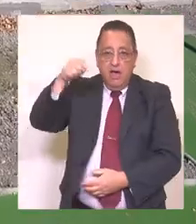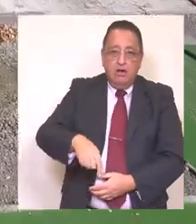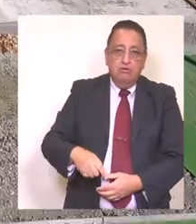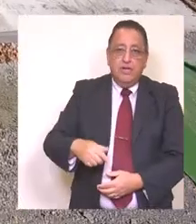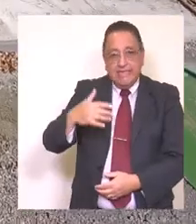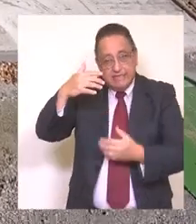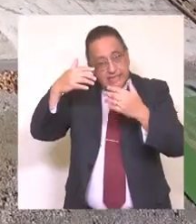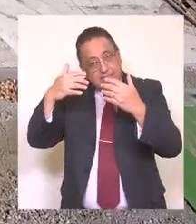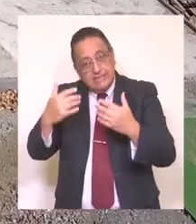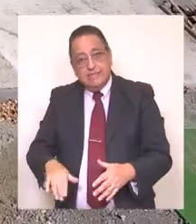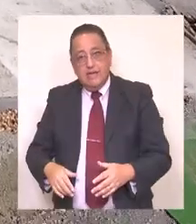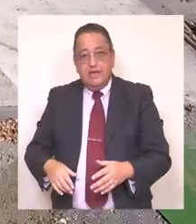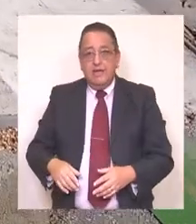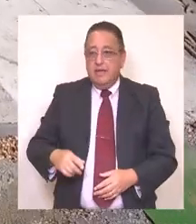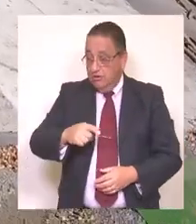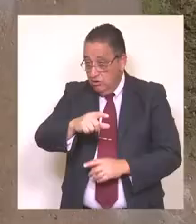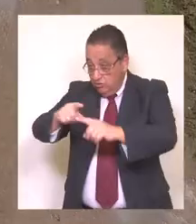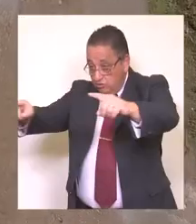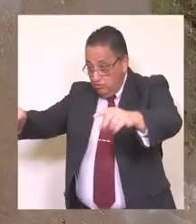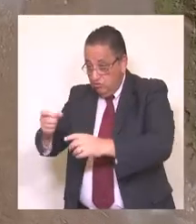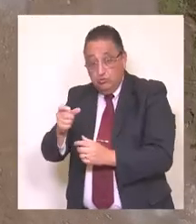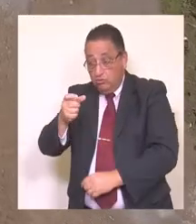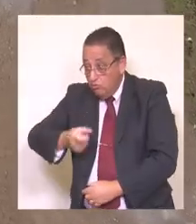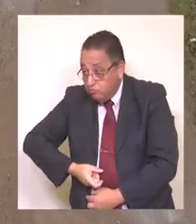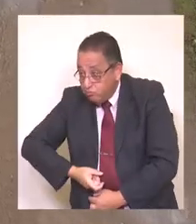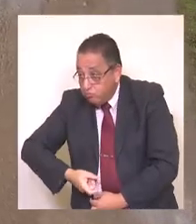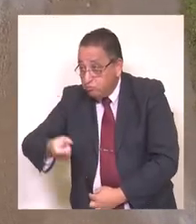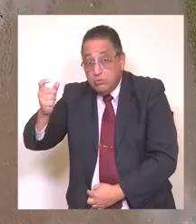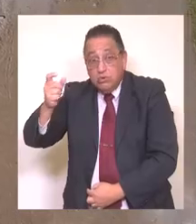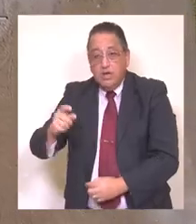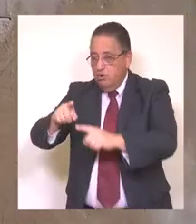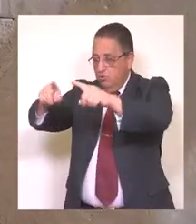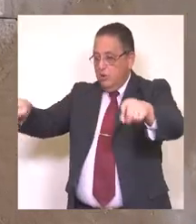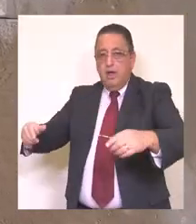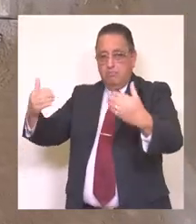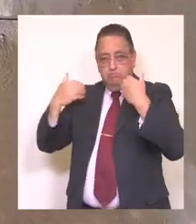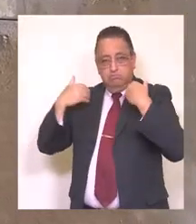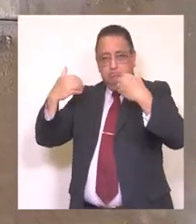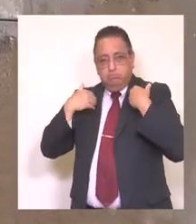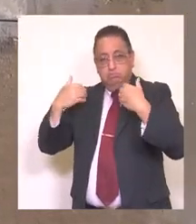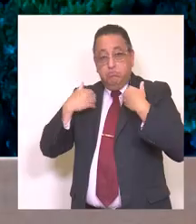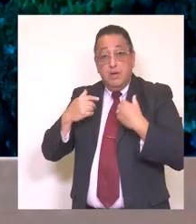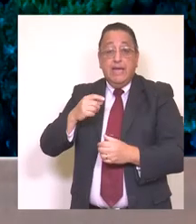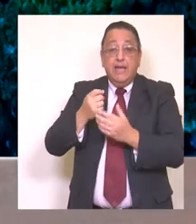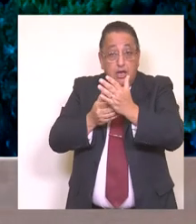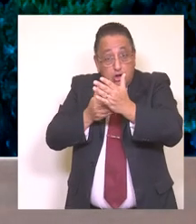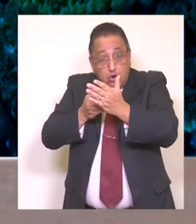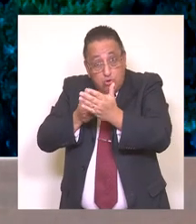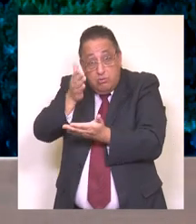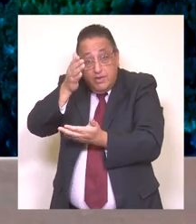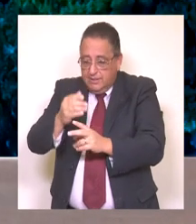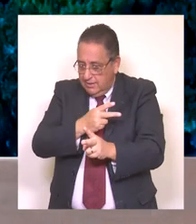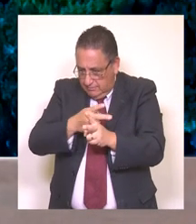financiamiento, contamos ya con la construcción de una cancha de rayuela y un parque de calistenia que recién